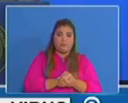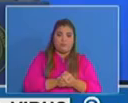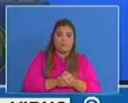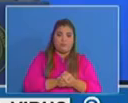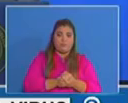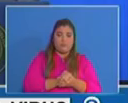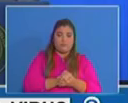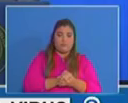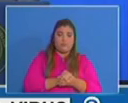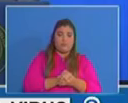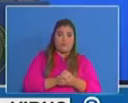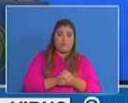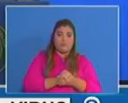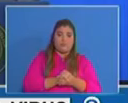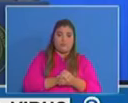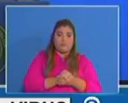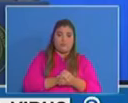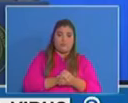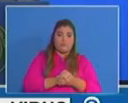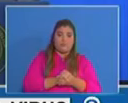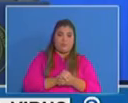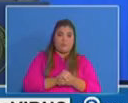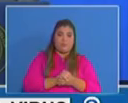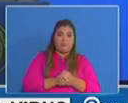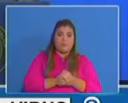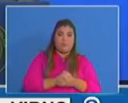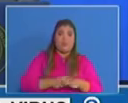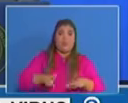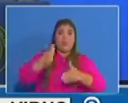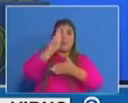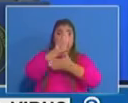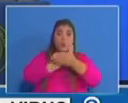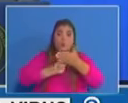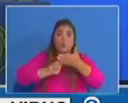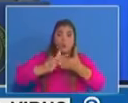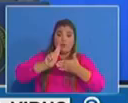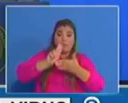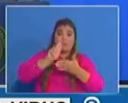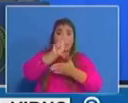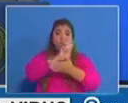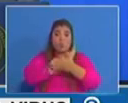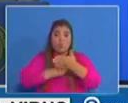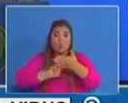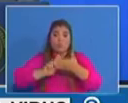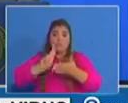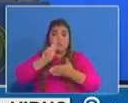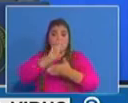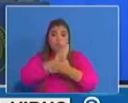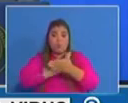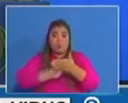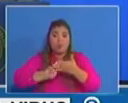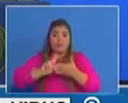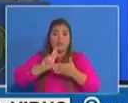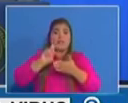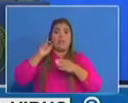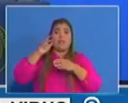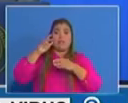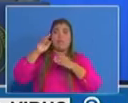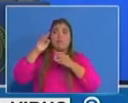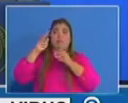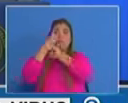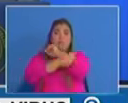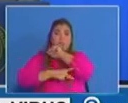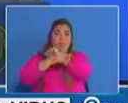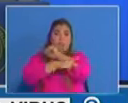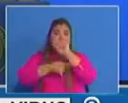sobre todo del Imperial College y otros grupos han venido trabajando es con base en las defunciones la razón